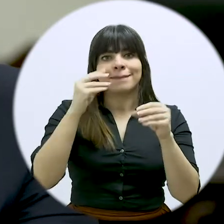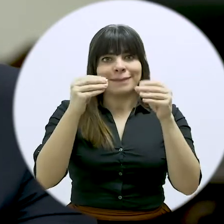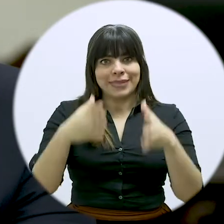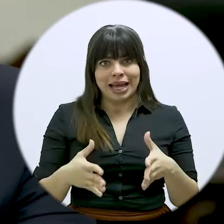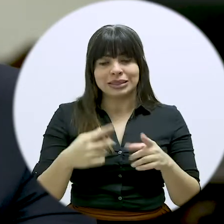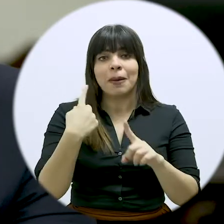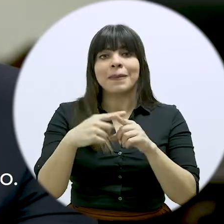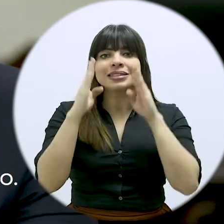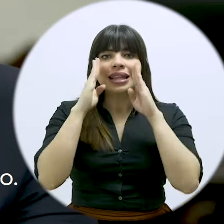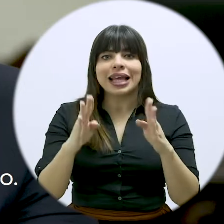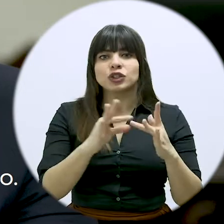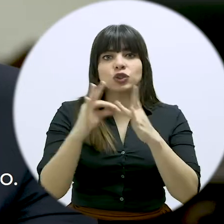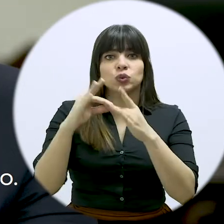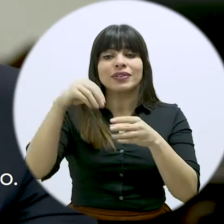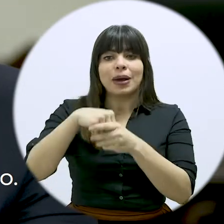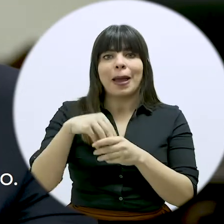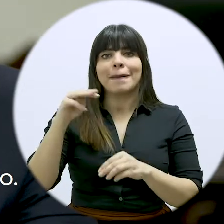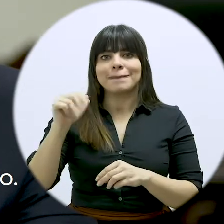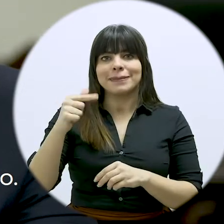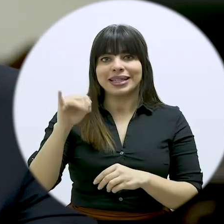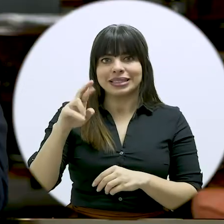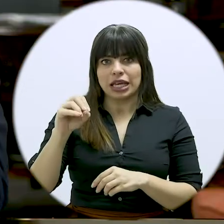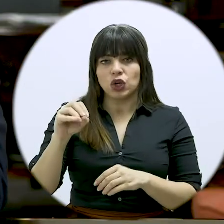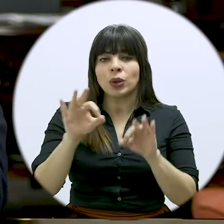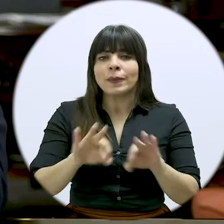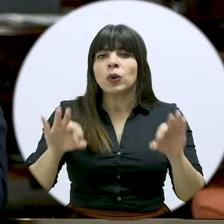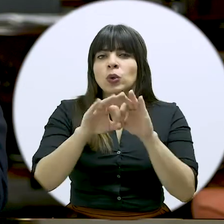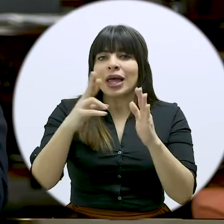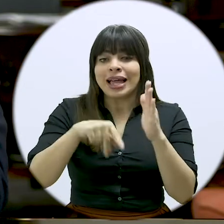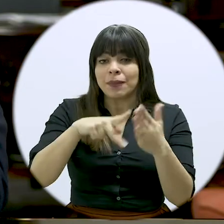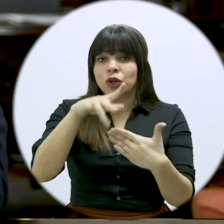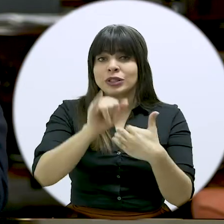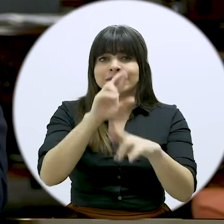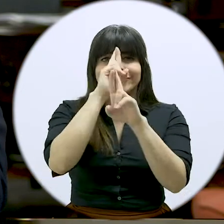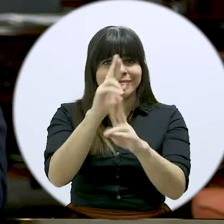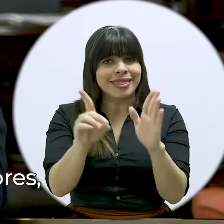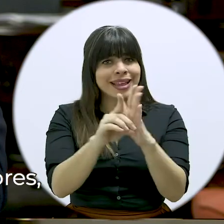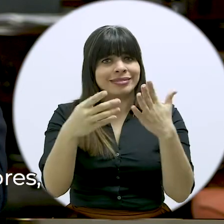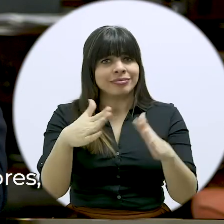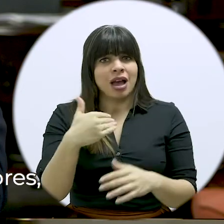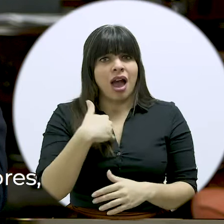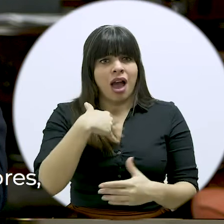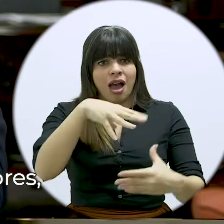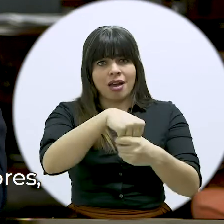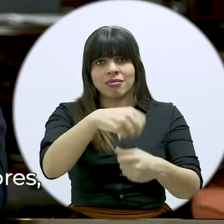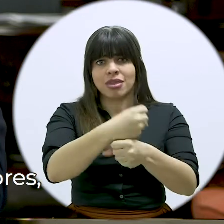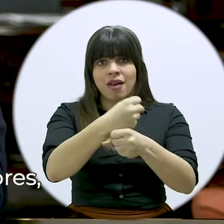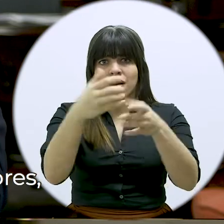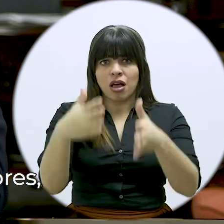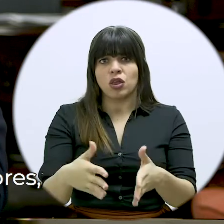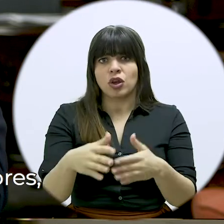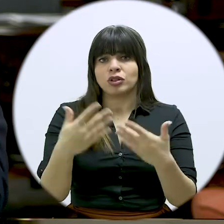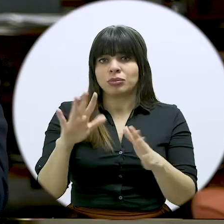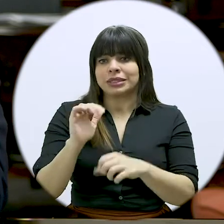los recargos a maestros y la dedicación exclusiva del Magisterio. Es importante reiterar que el proyecto respeta los derechos adquiridos de los